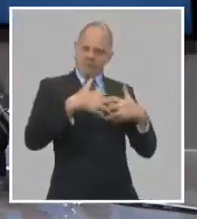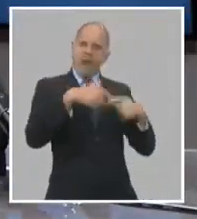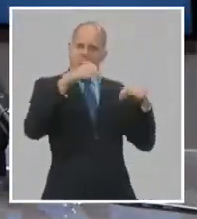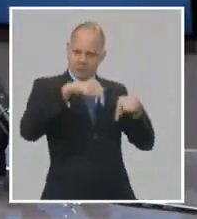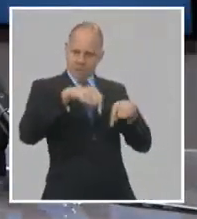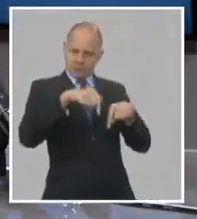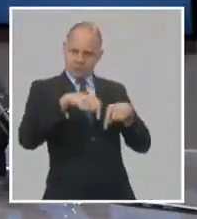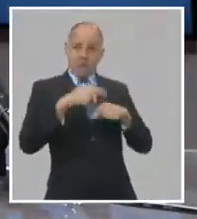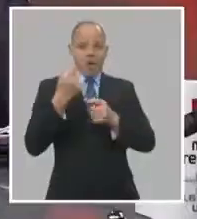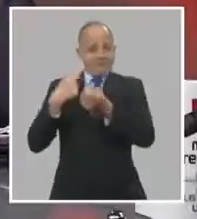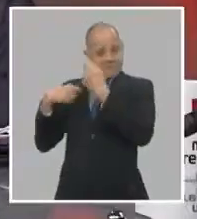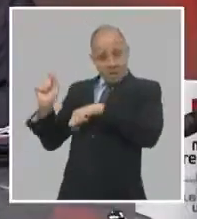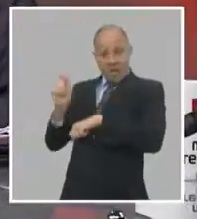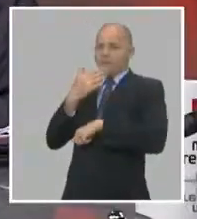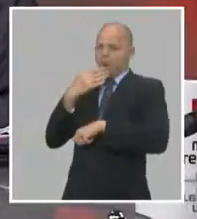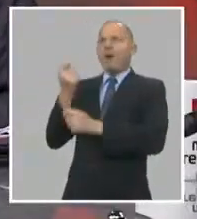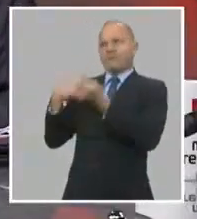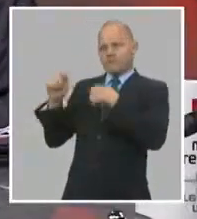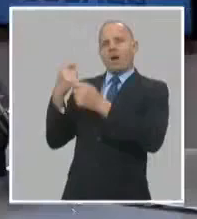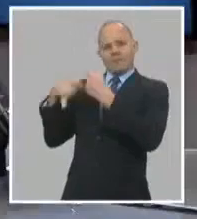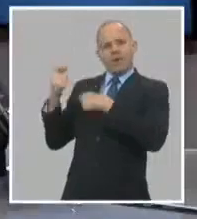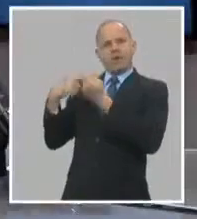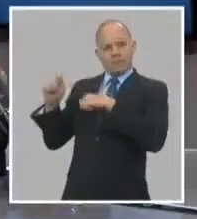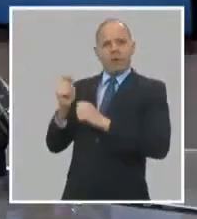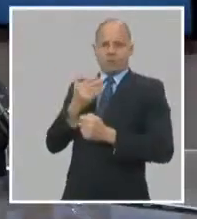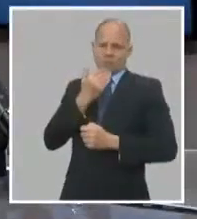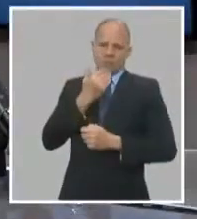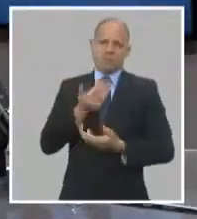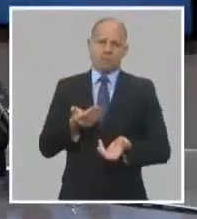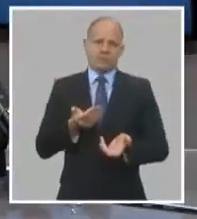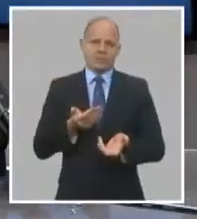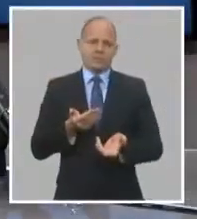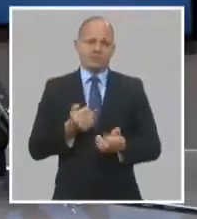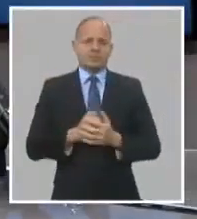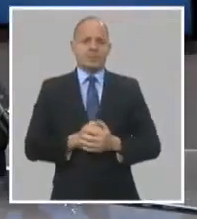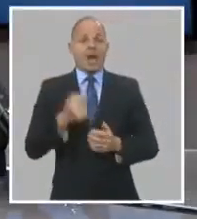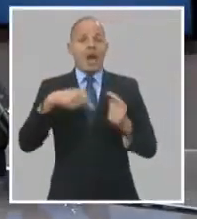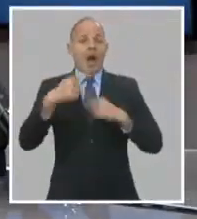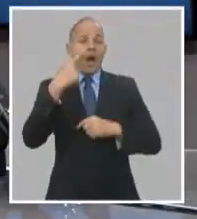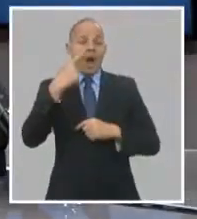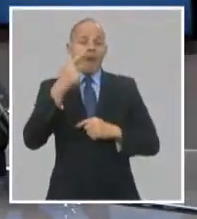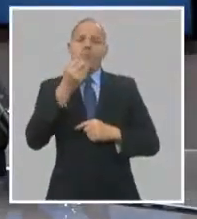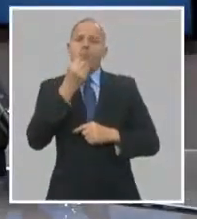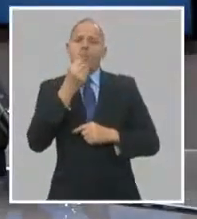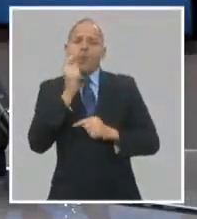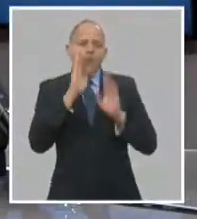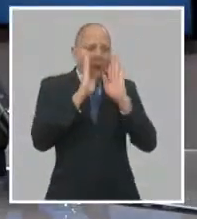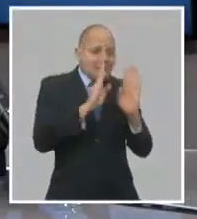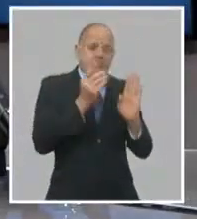tendrá un beneficio. Se beneficia el país. Se beneficia el país en su conjunto, las cosas que vela, integralmente.